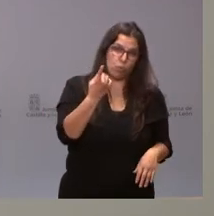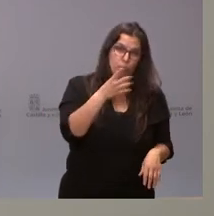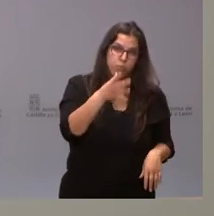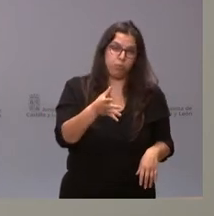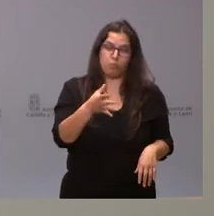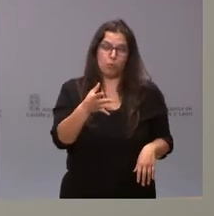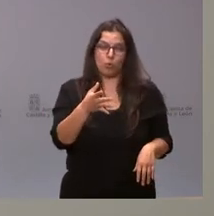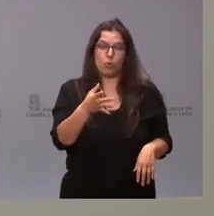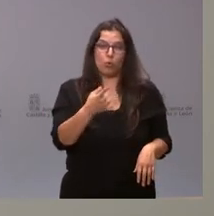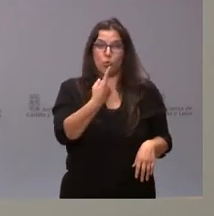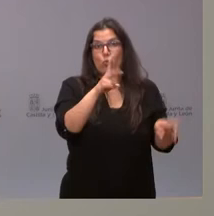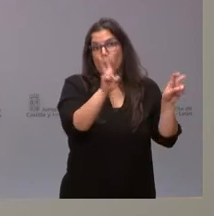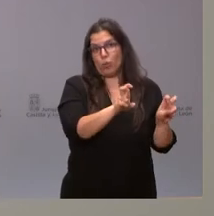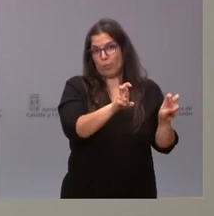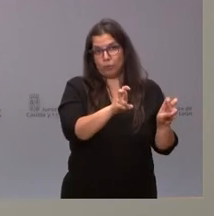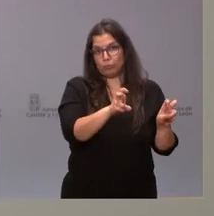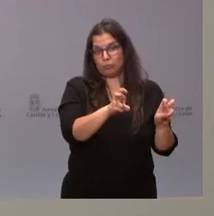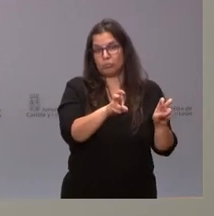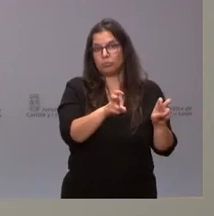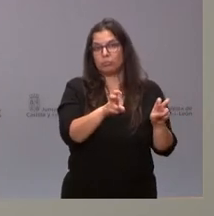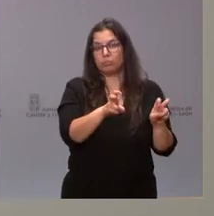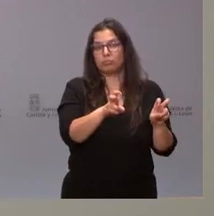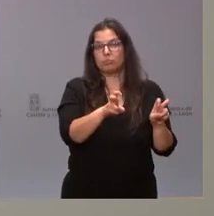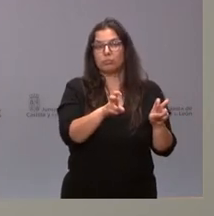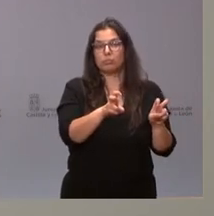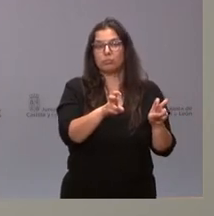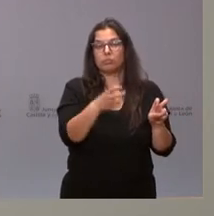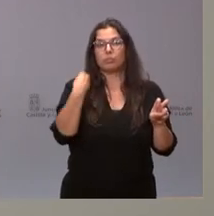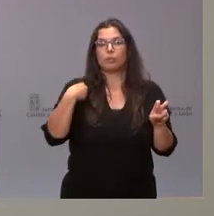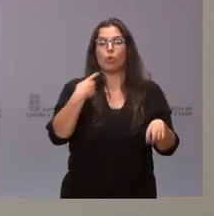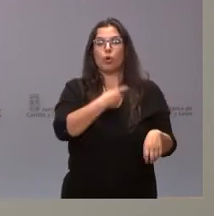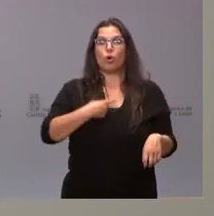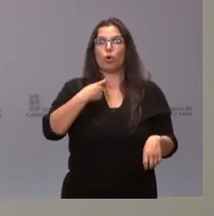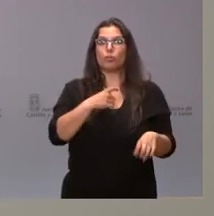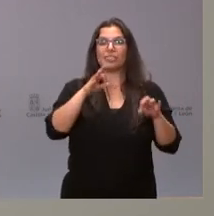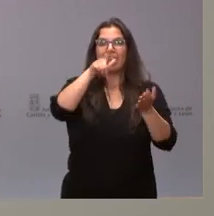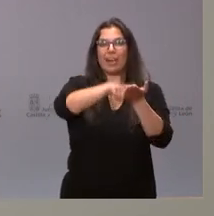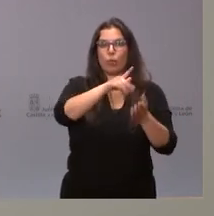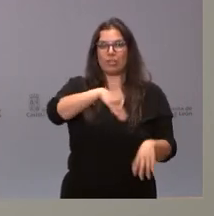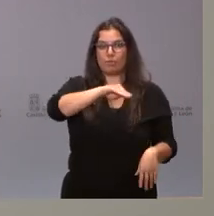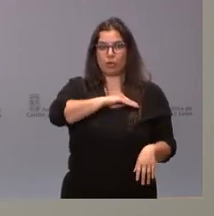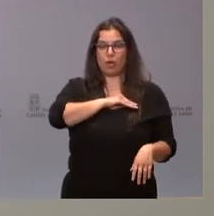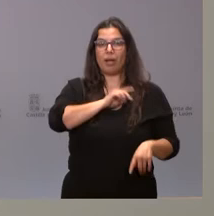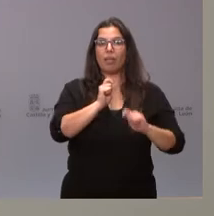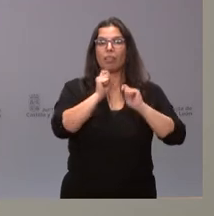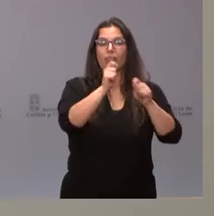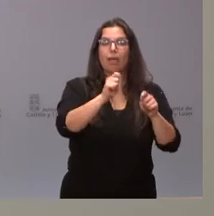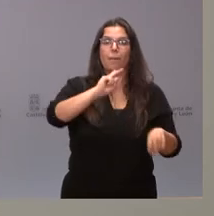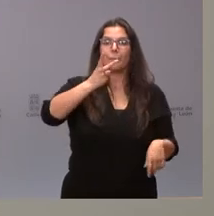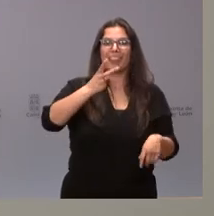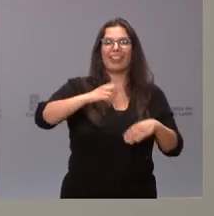uno nuevo es la designación de la Comisionada para la Lengua Española, que recae en la